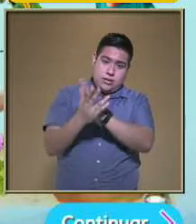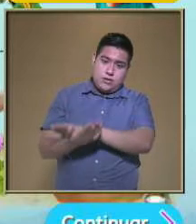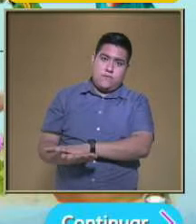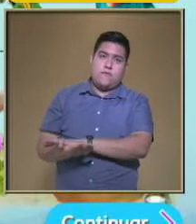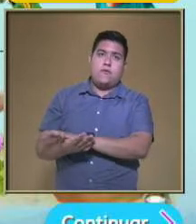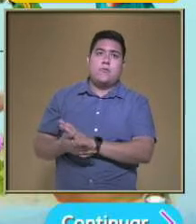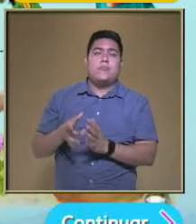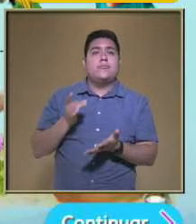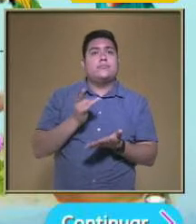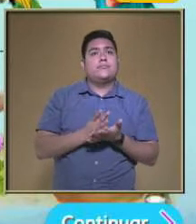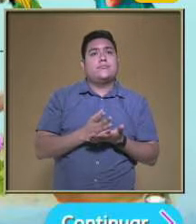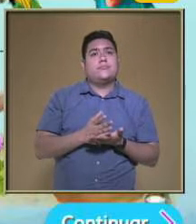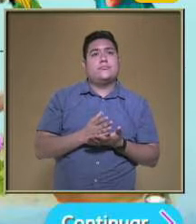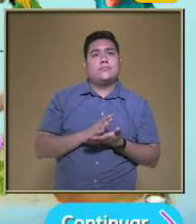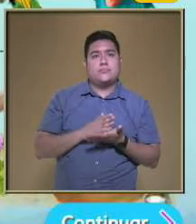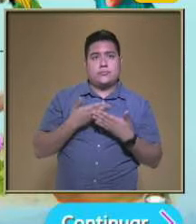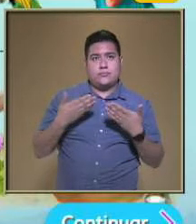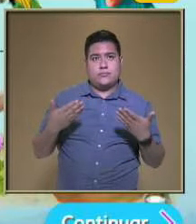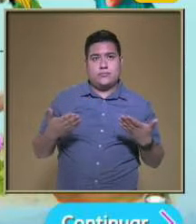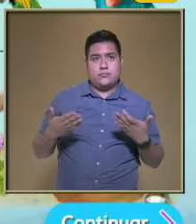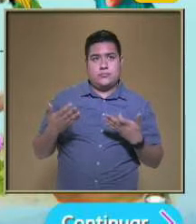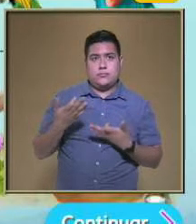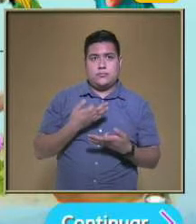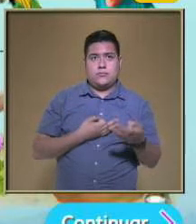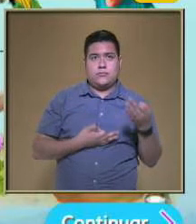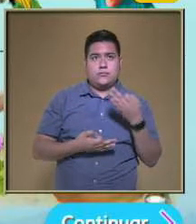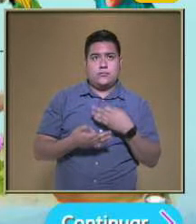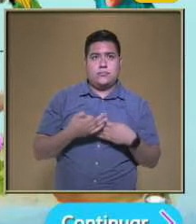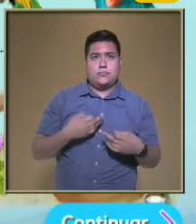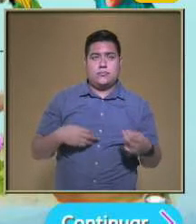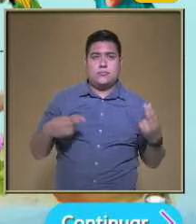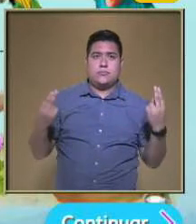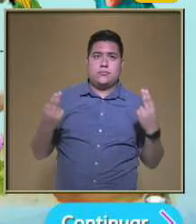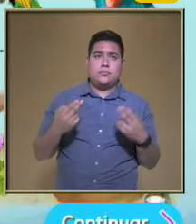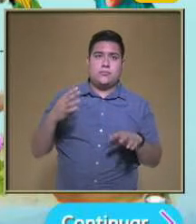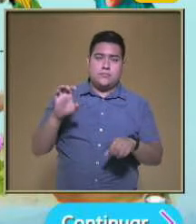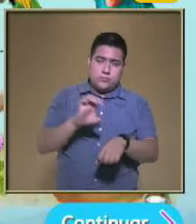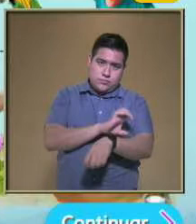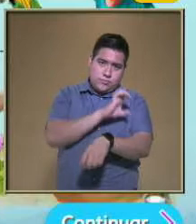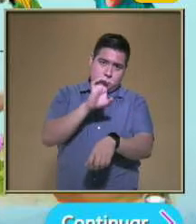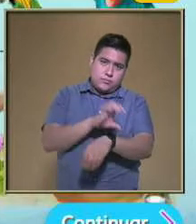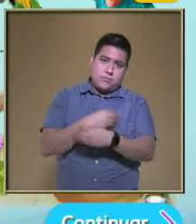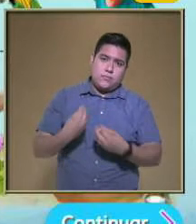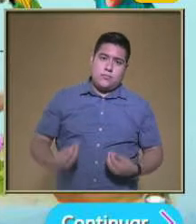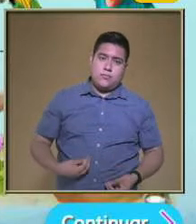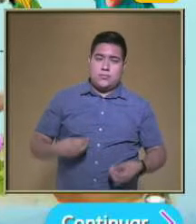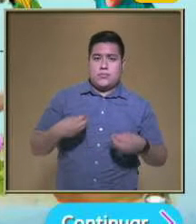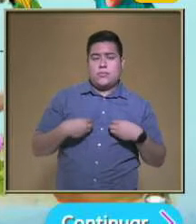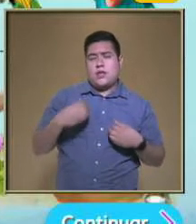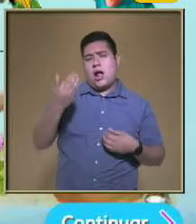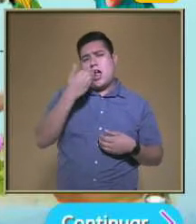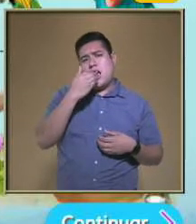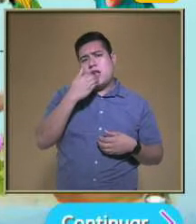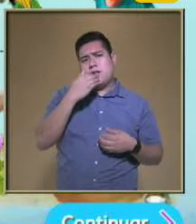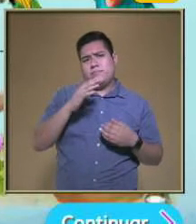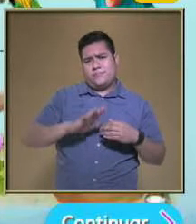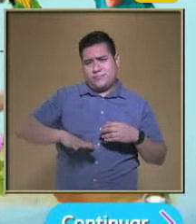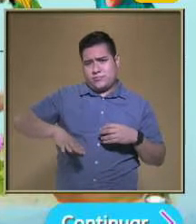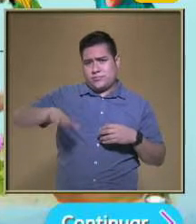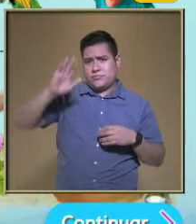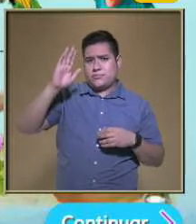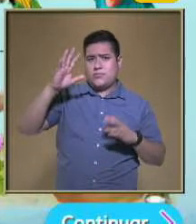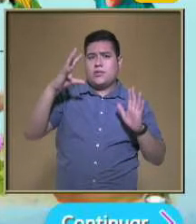este caso Se queda claro Que todos necesitan Algún tipo de energía En algún momento Para vivir Alimentarse Crecer Y reproducirse Y